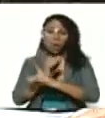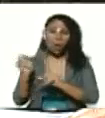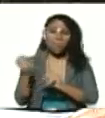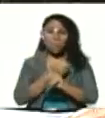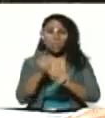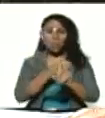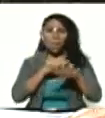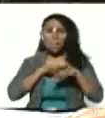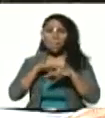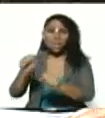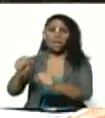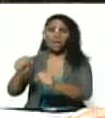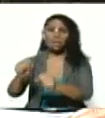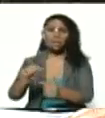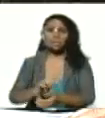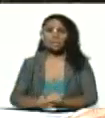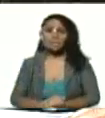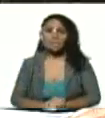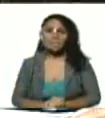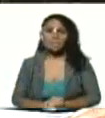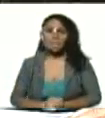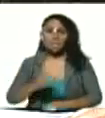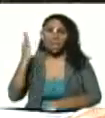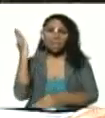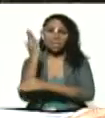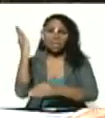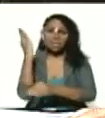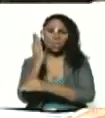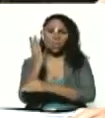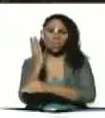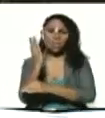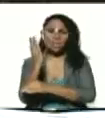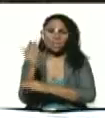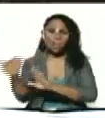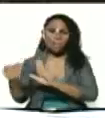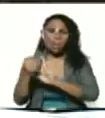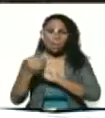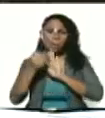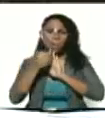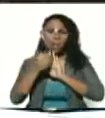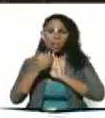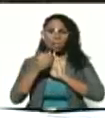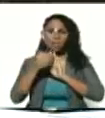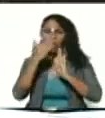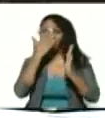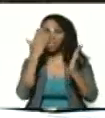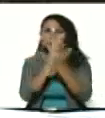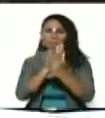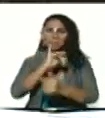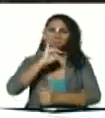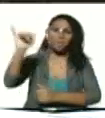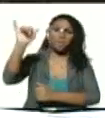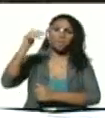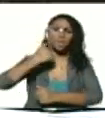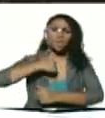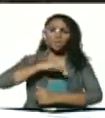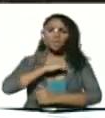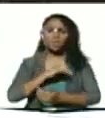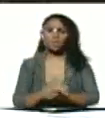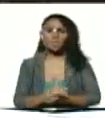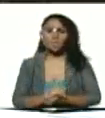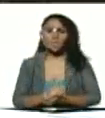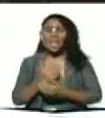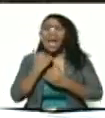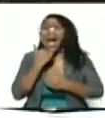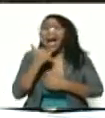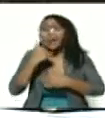imperialista de las sanciones unilaterales los enfrentamos los denunciamos y algún